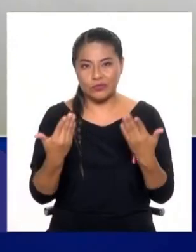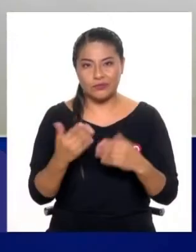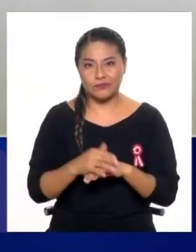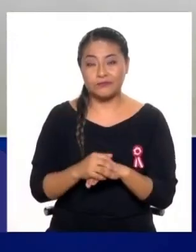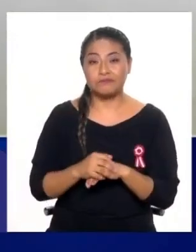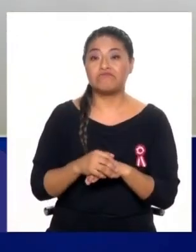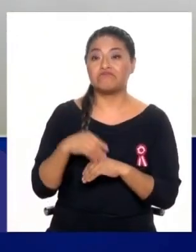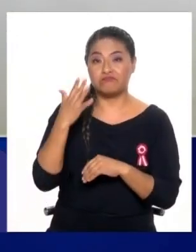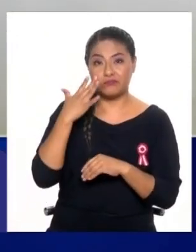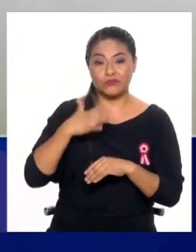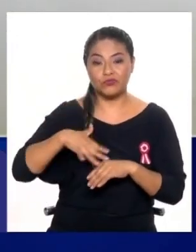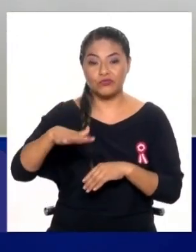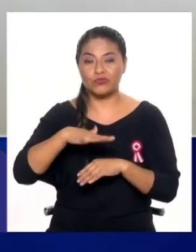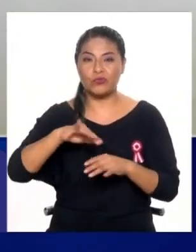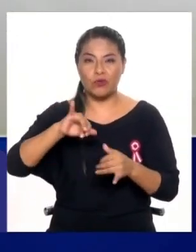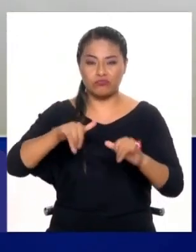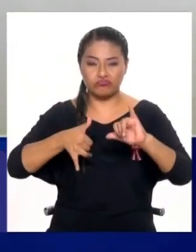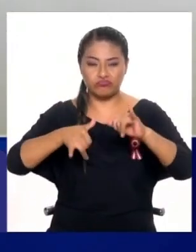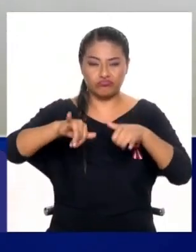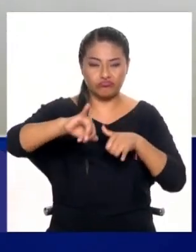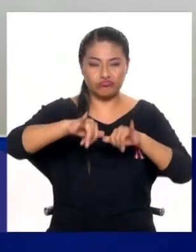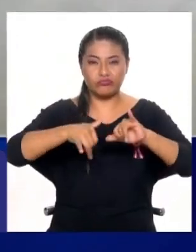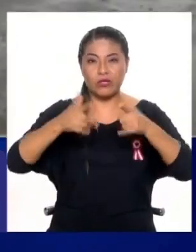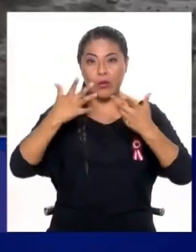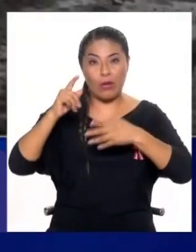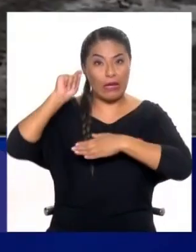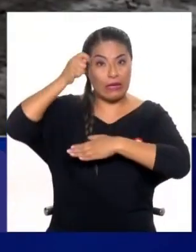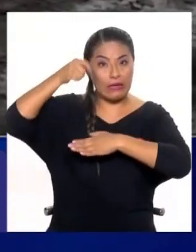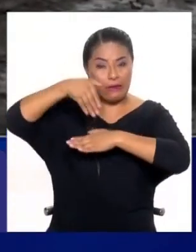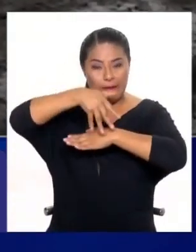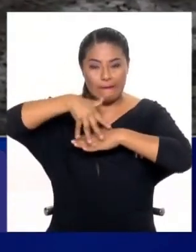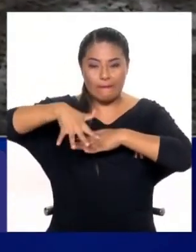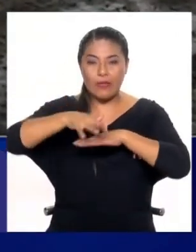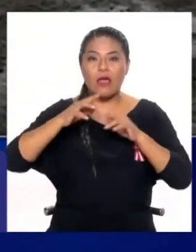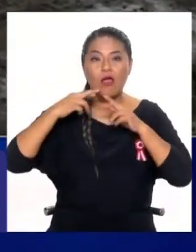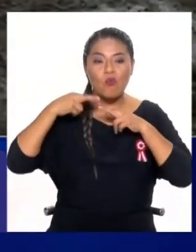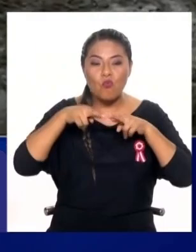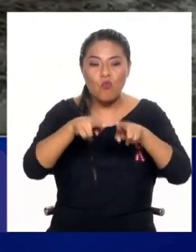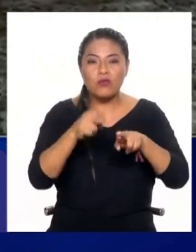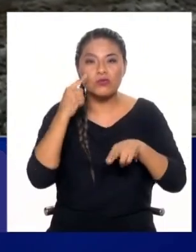estudio de ingeniería para estas obras como, por ejemplo, defensas ribereñas,